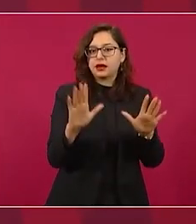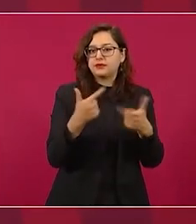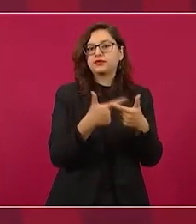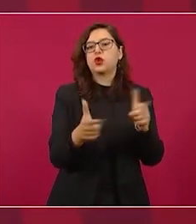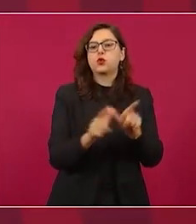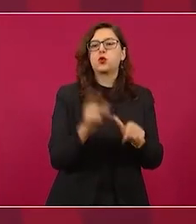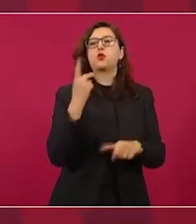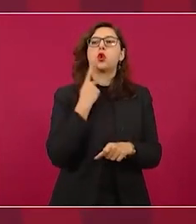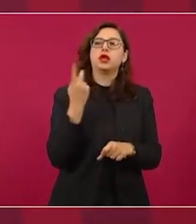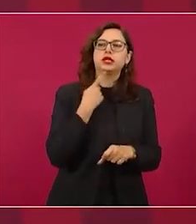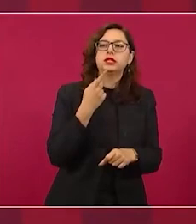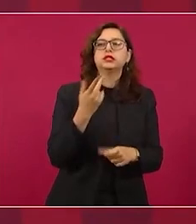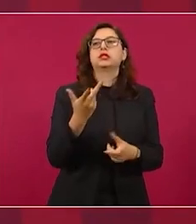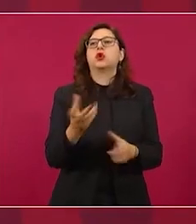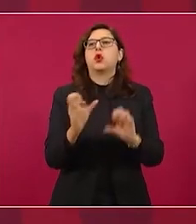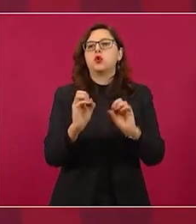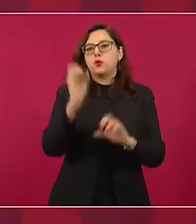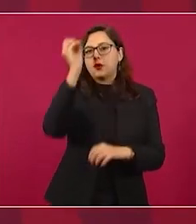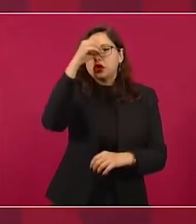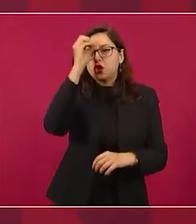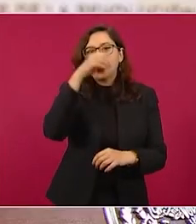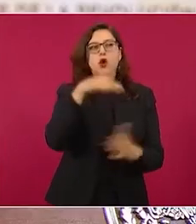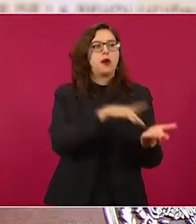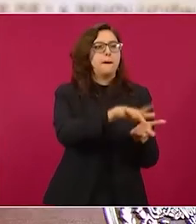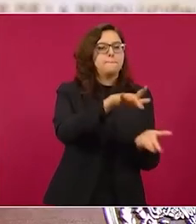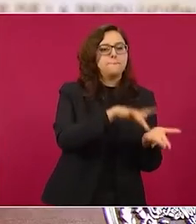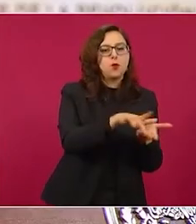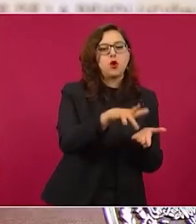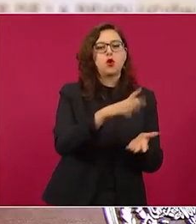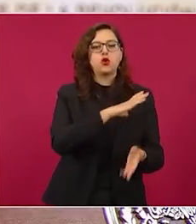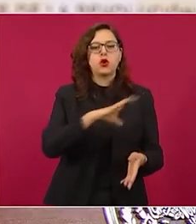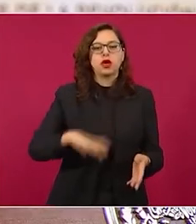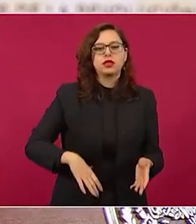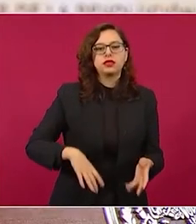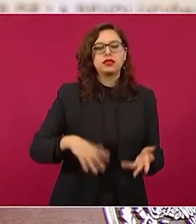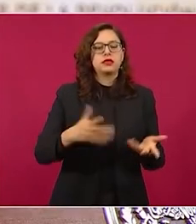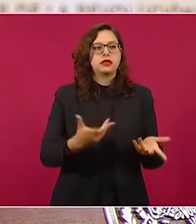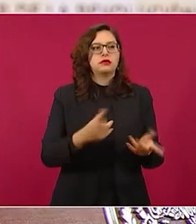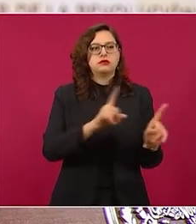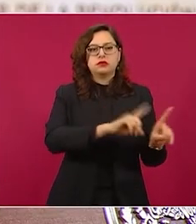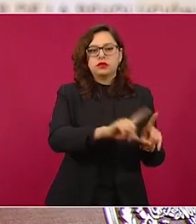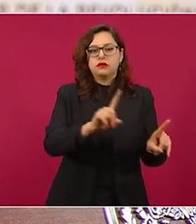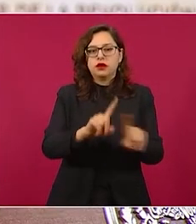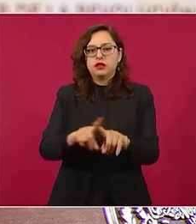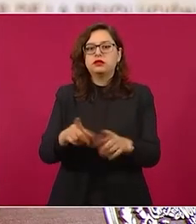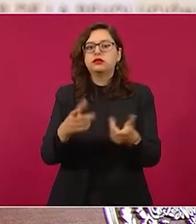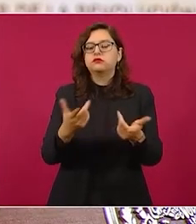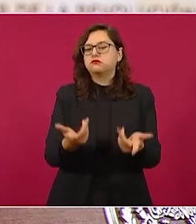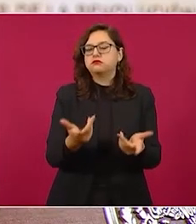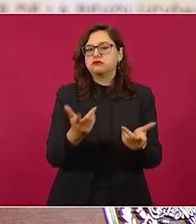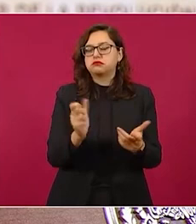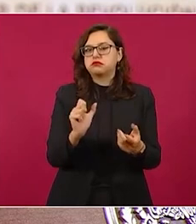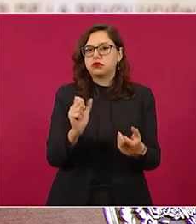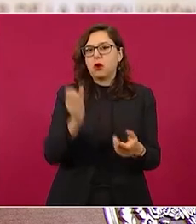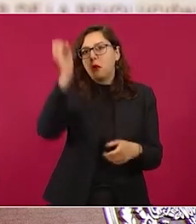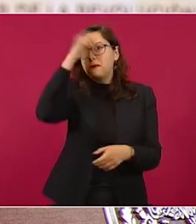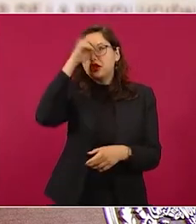como tiene que ver en el caso de la revocación del mandato.